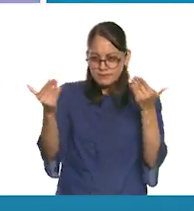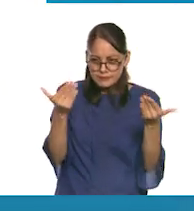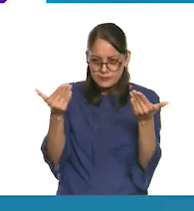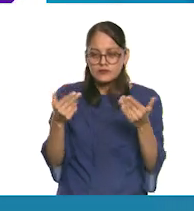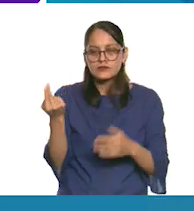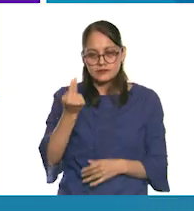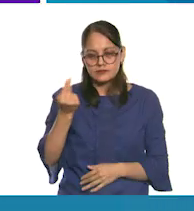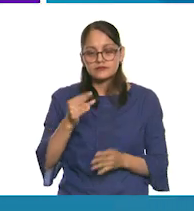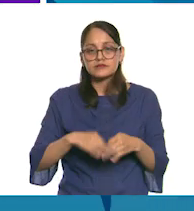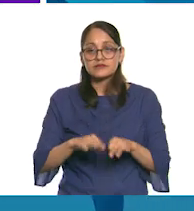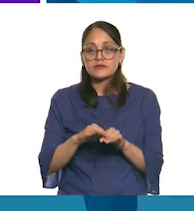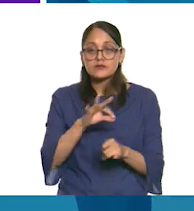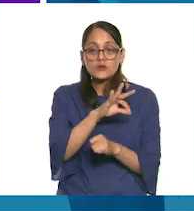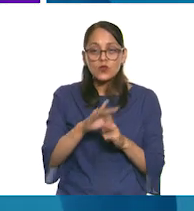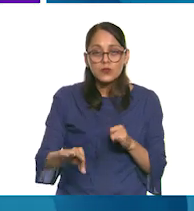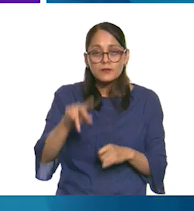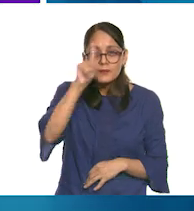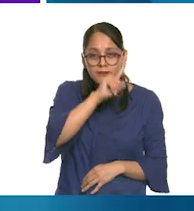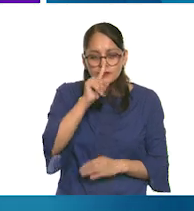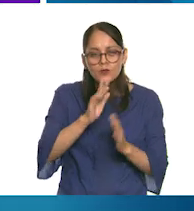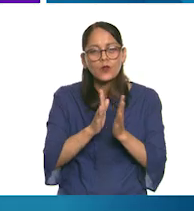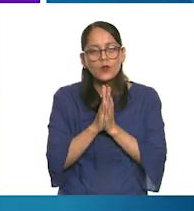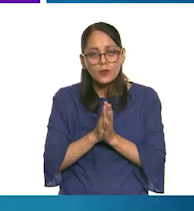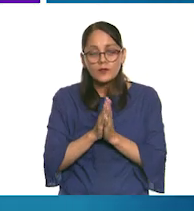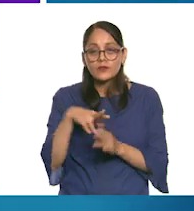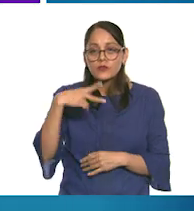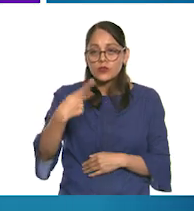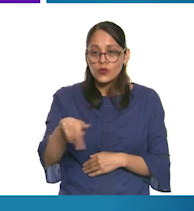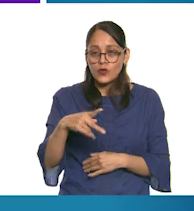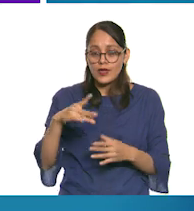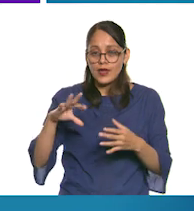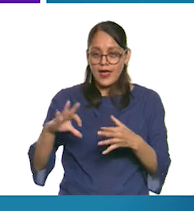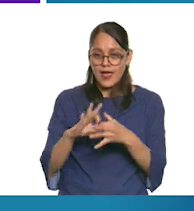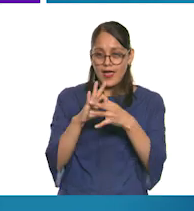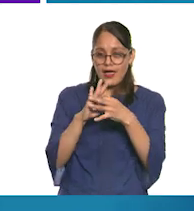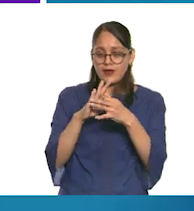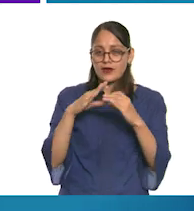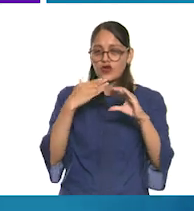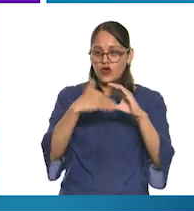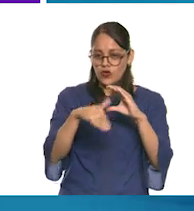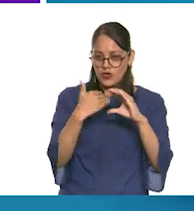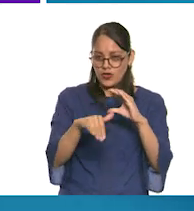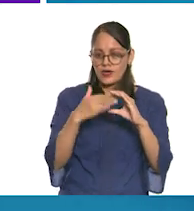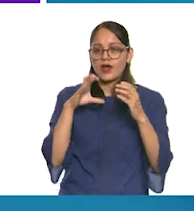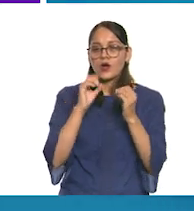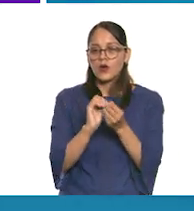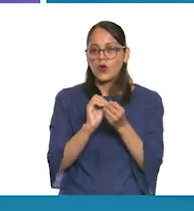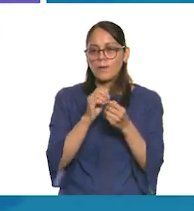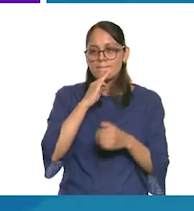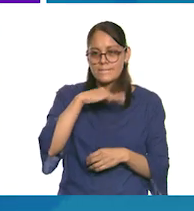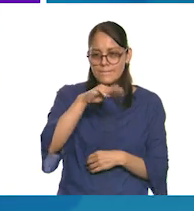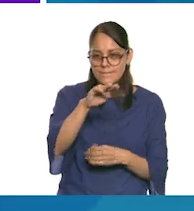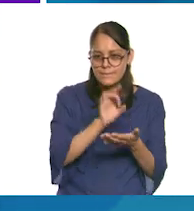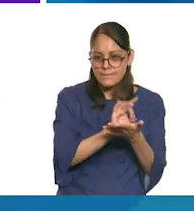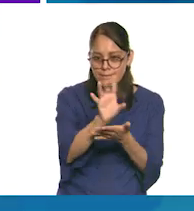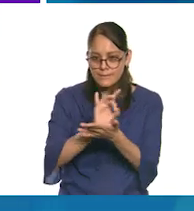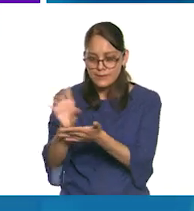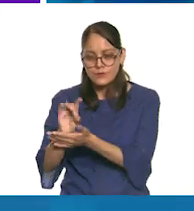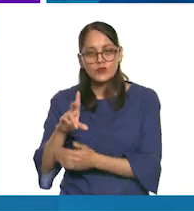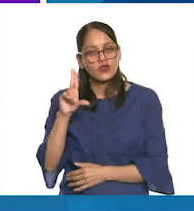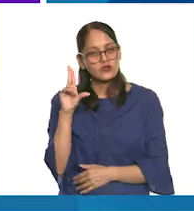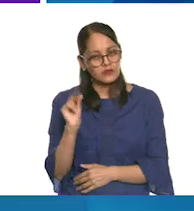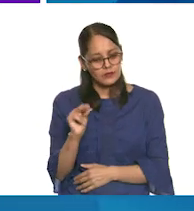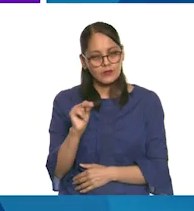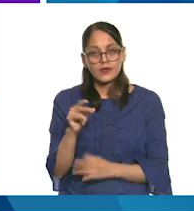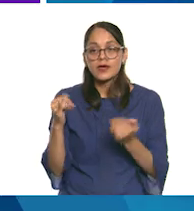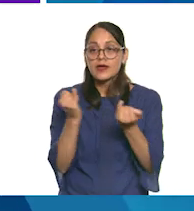último, nunca y por ningún motivo compartas cadenas por correo electrónico o mensajería instantánea, y mucho menos si